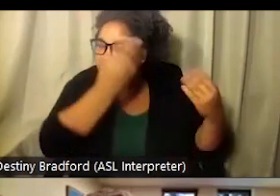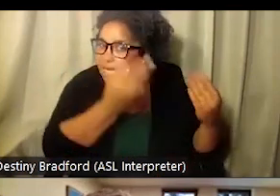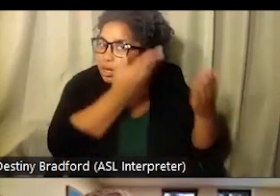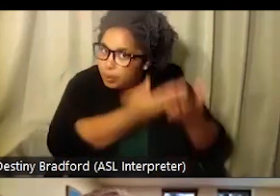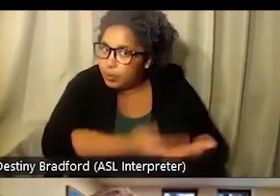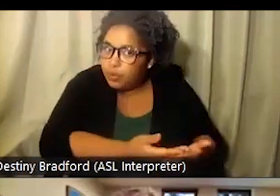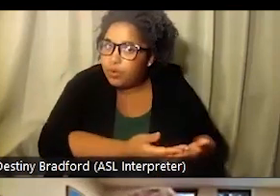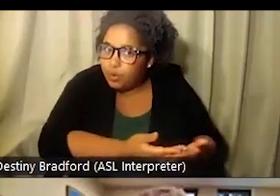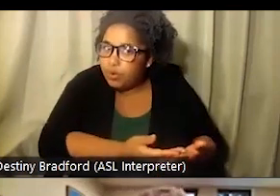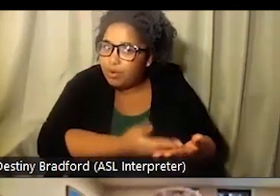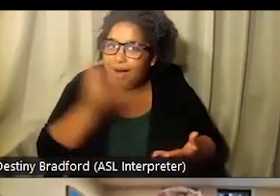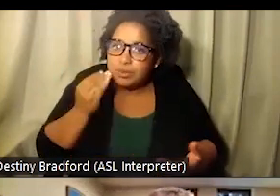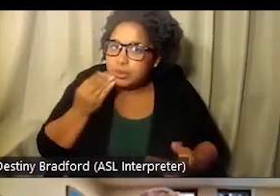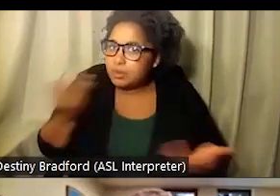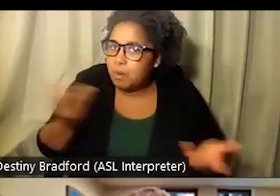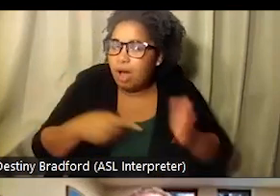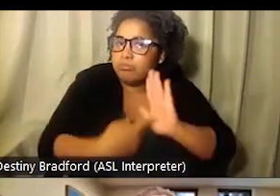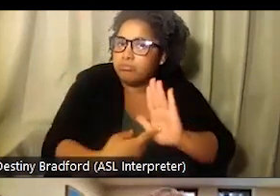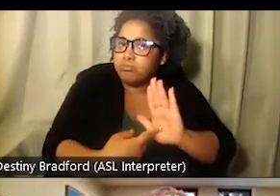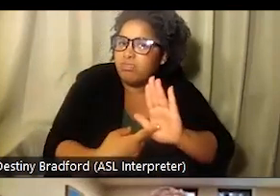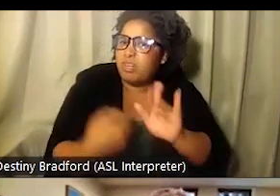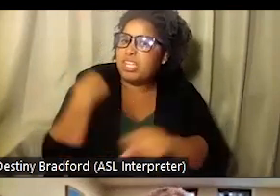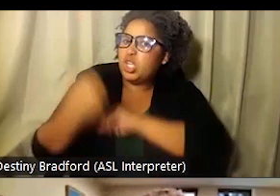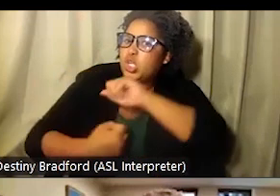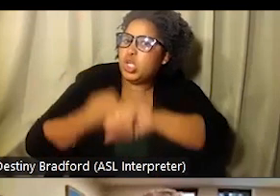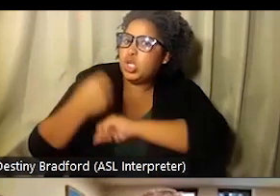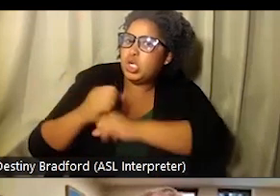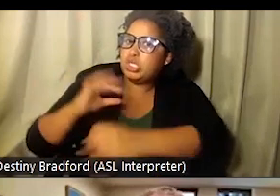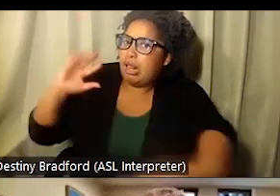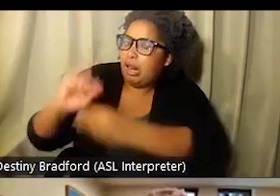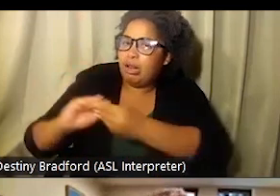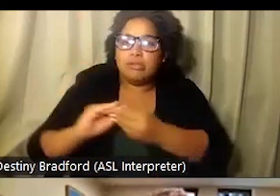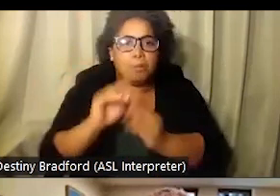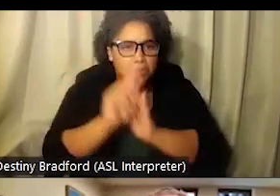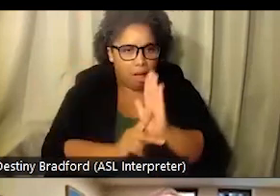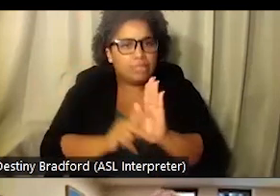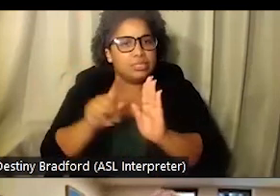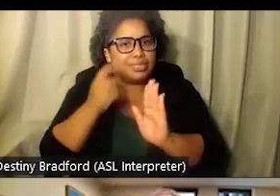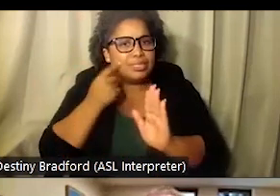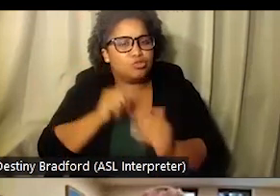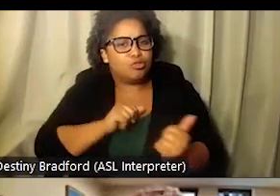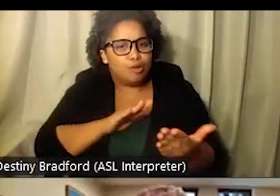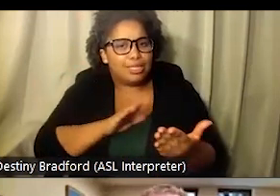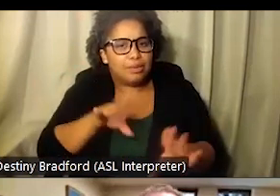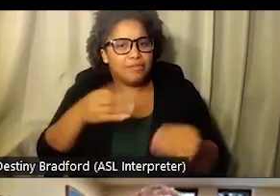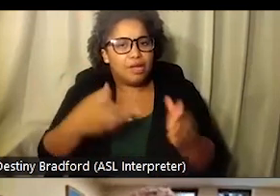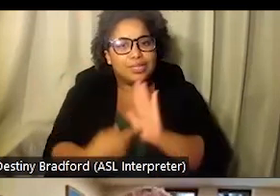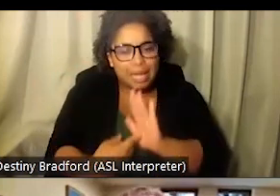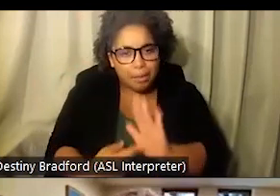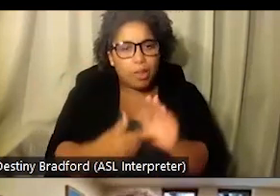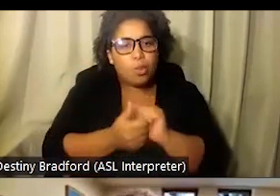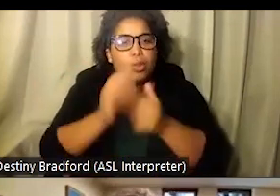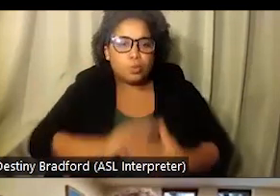principal. Ahora lo que tenemos son datos, datos que ayudan a probar que ese es el caso. Entonces, a la muestra de esos datos